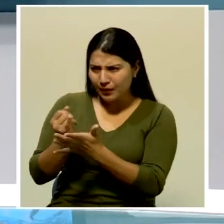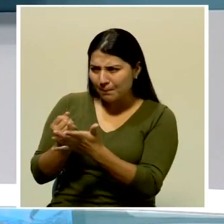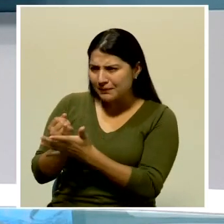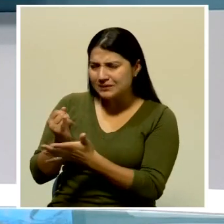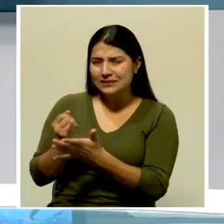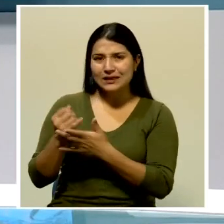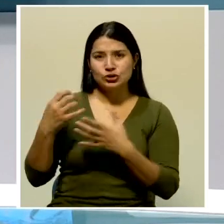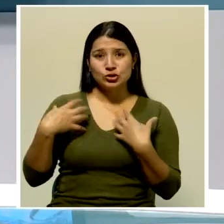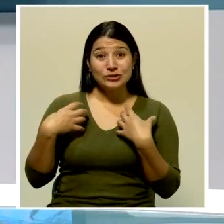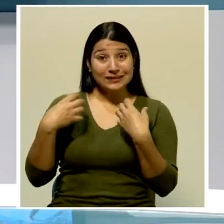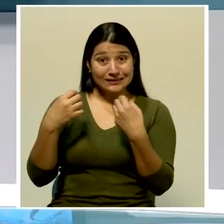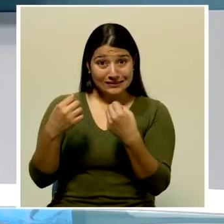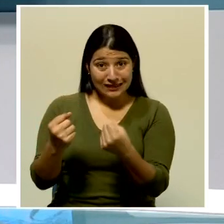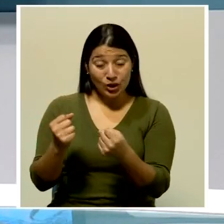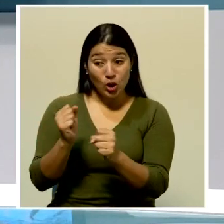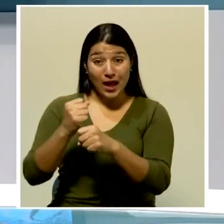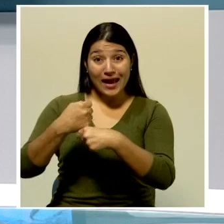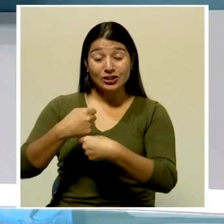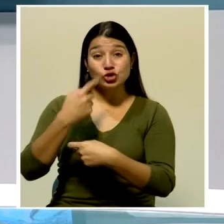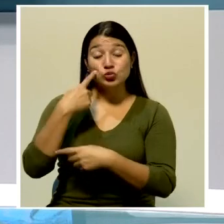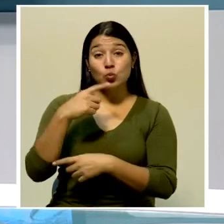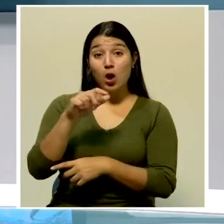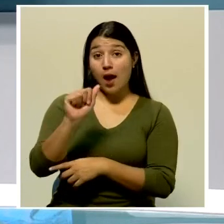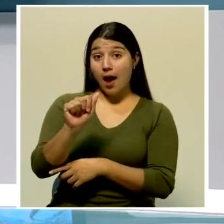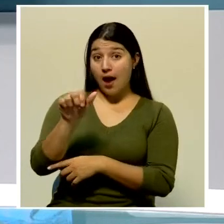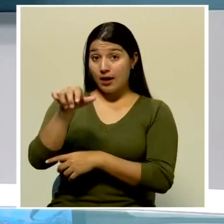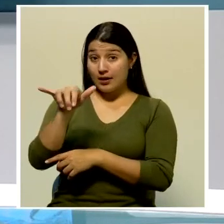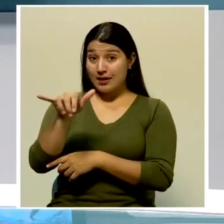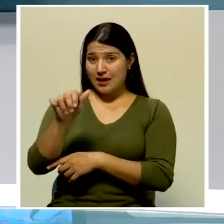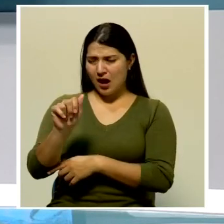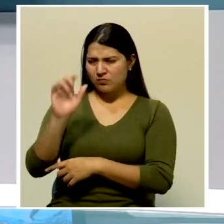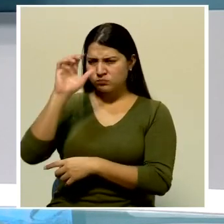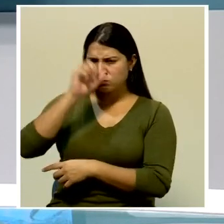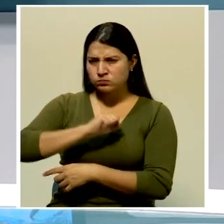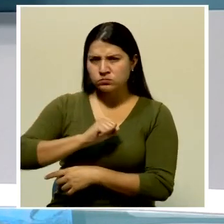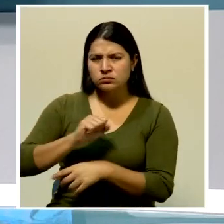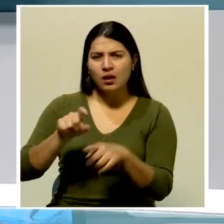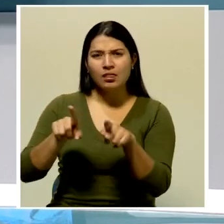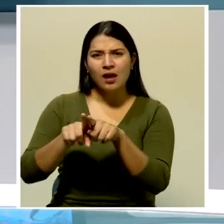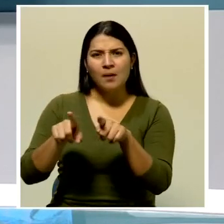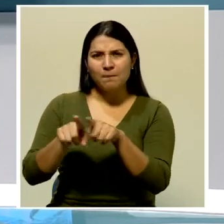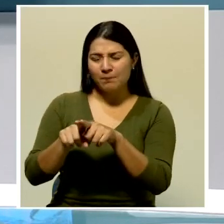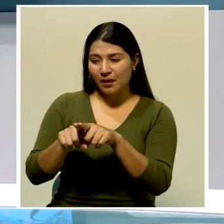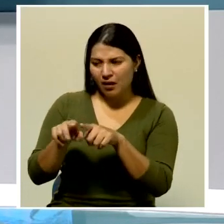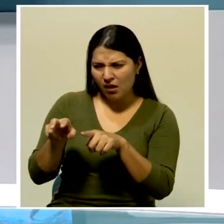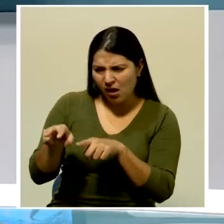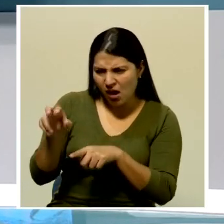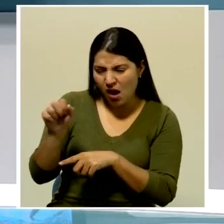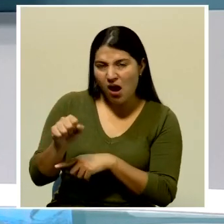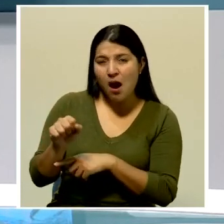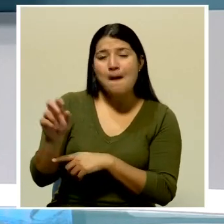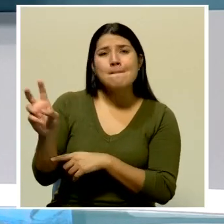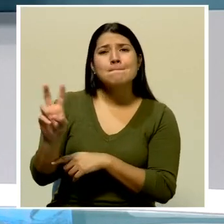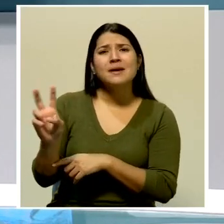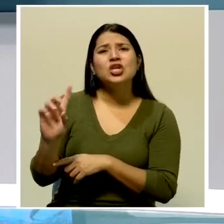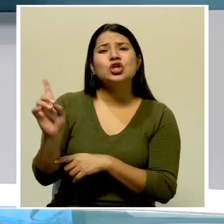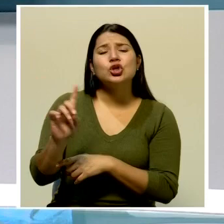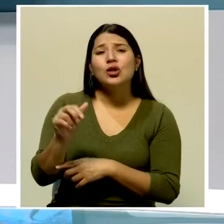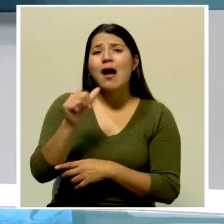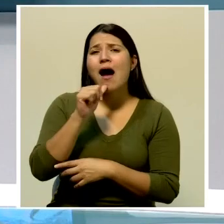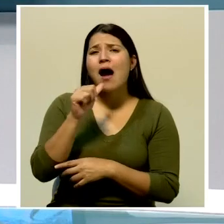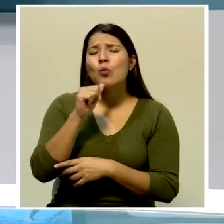efectuados por acueductos y alcantarillados detectaron además presencia del virus en aguas residuales.